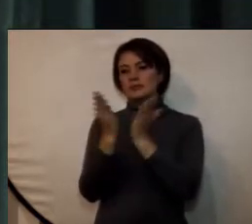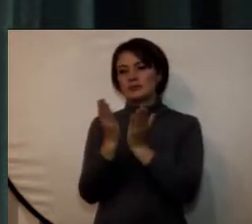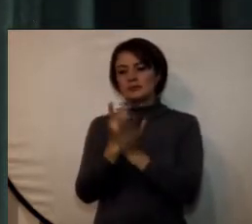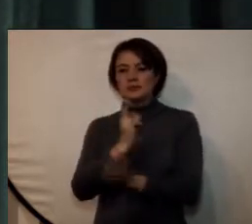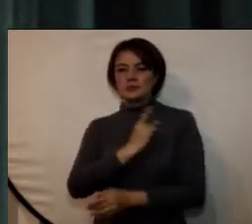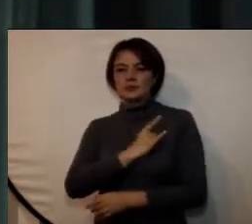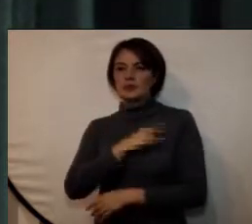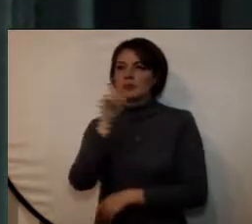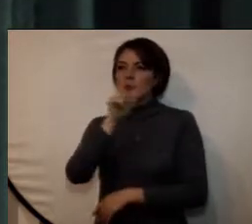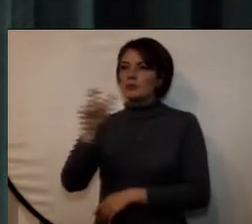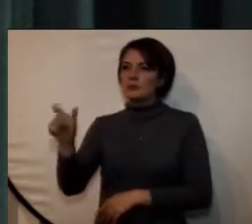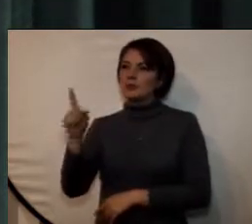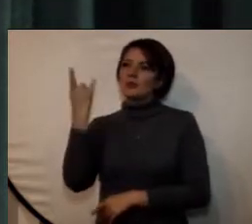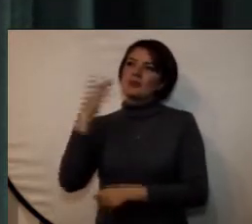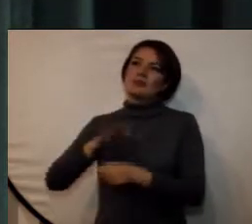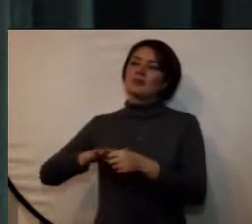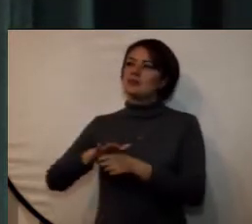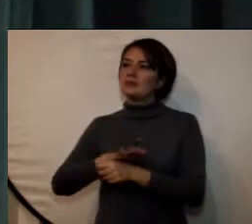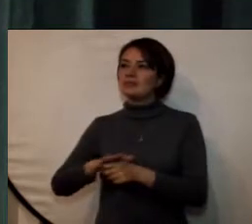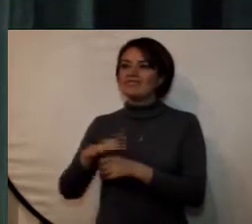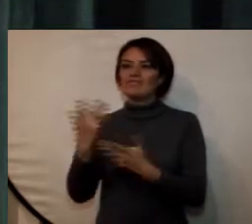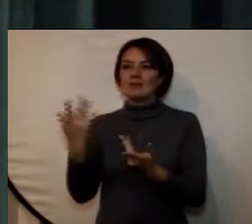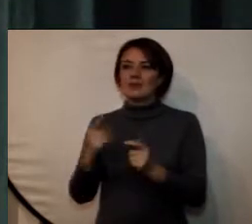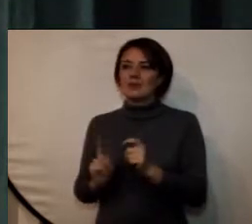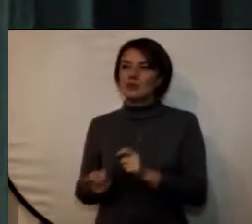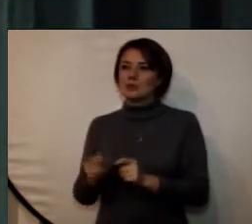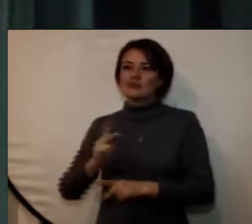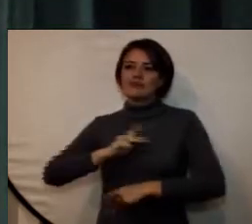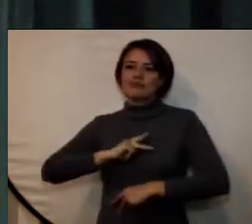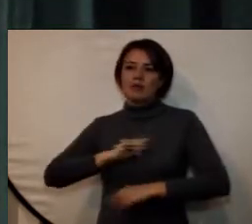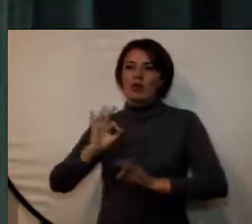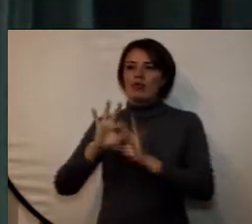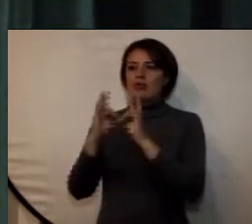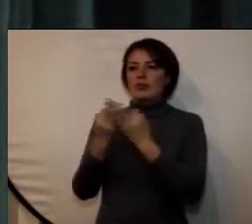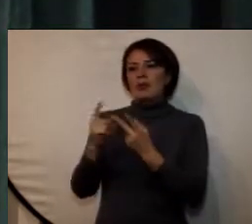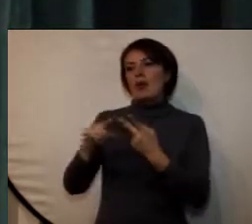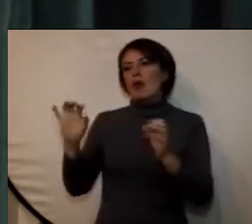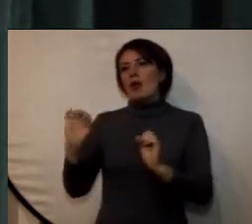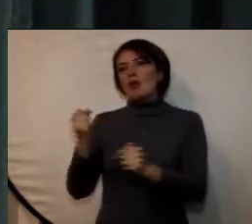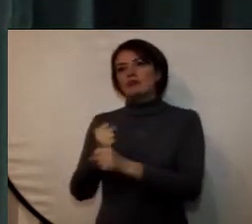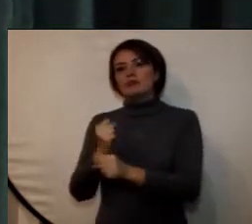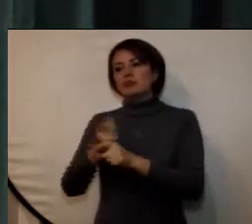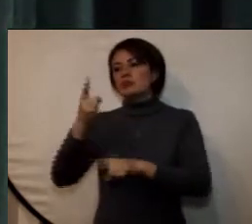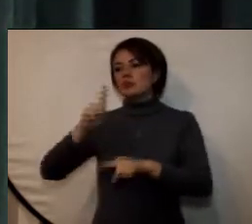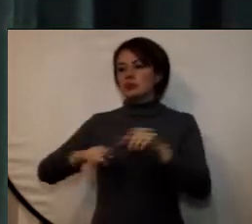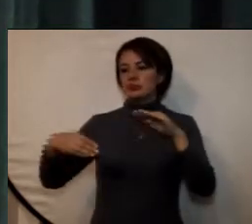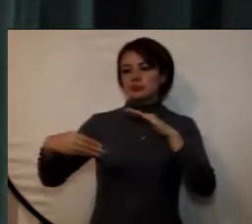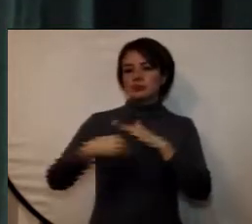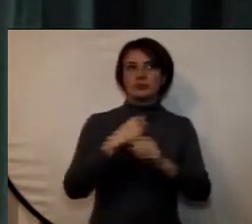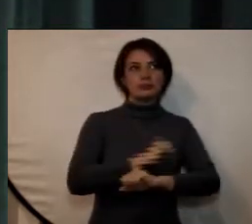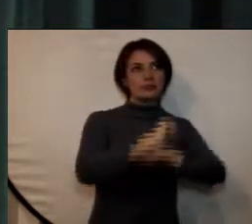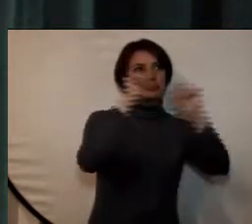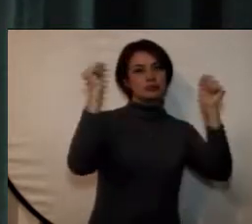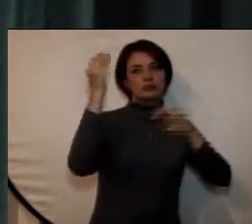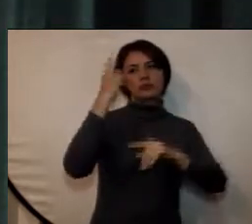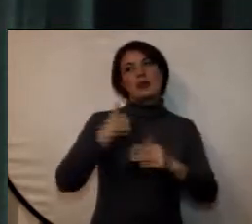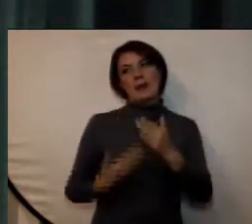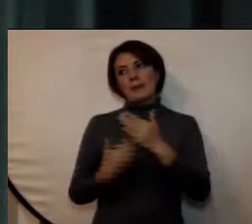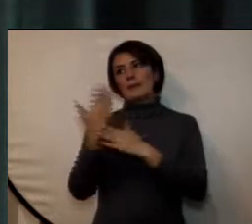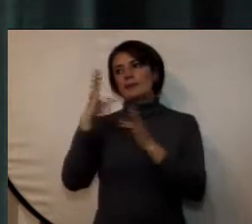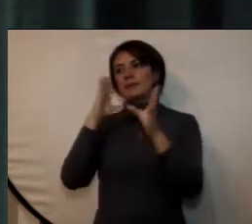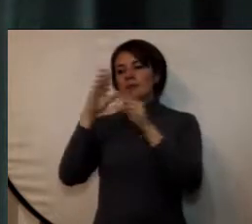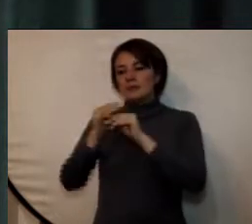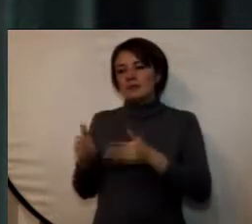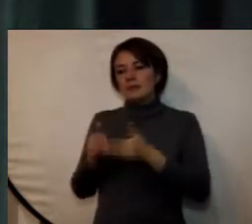a las personas que por distintas razones personales familiares o laborales no pueden estudiar en de día ampliar la